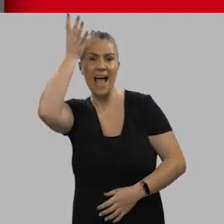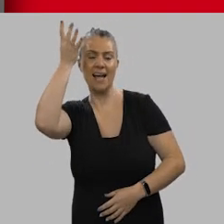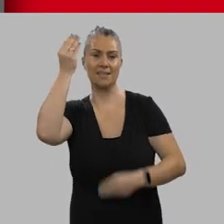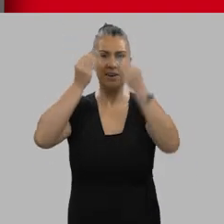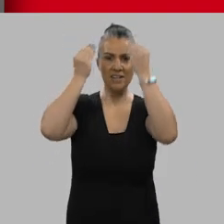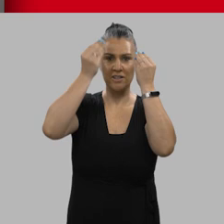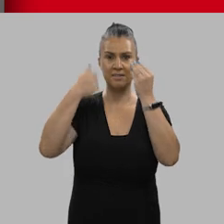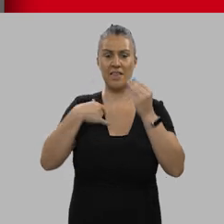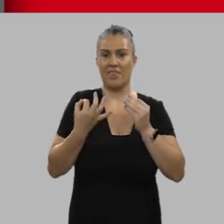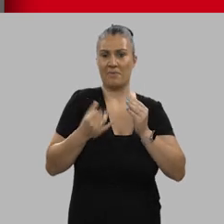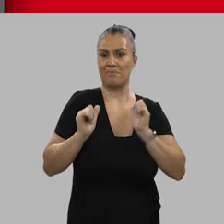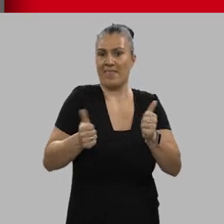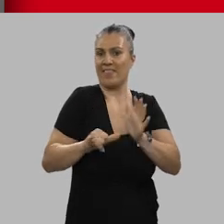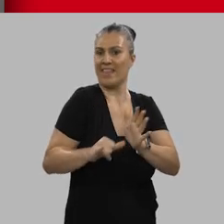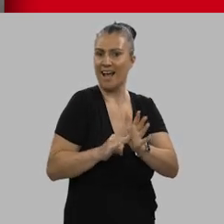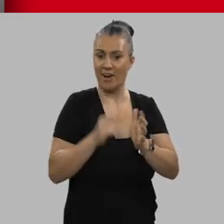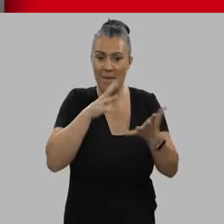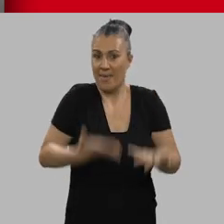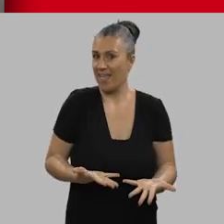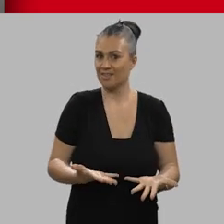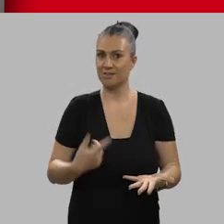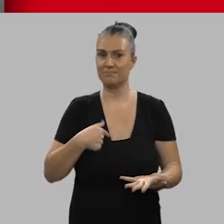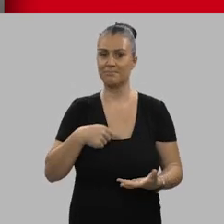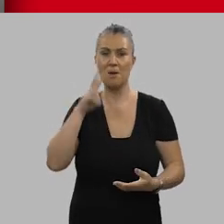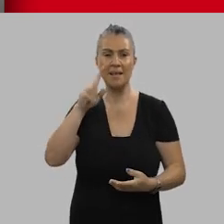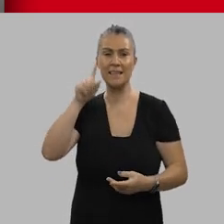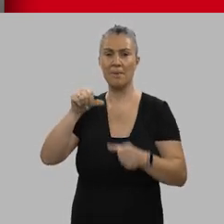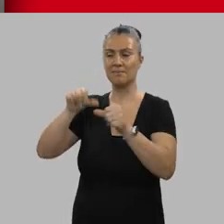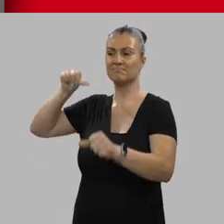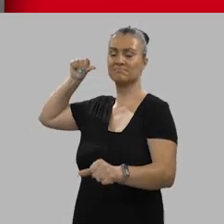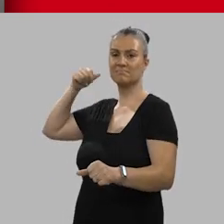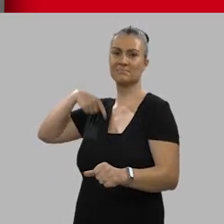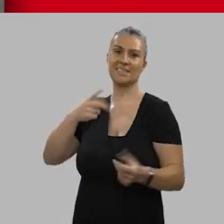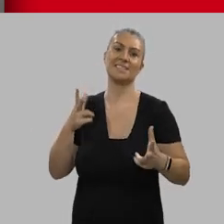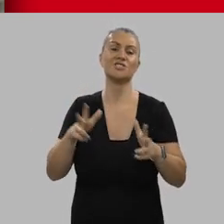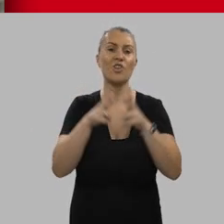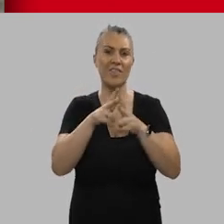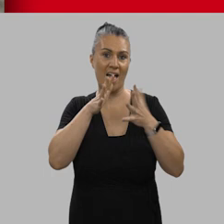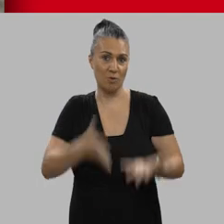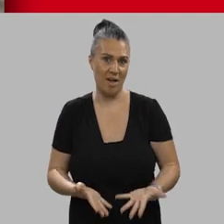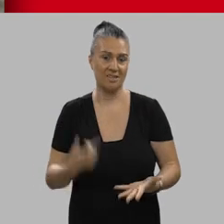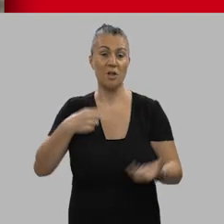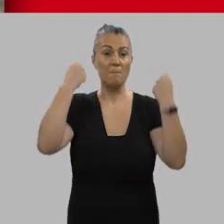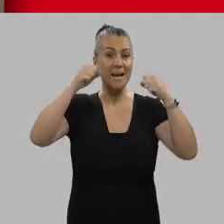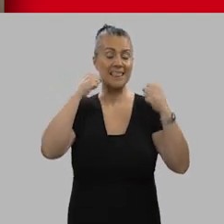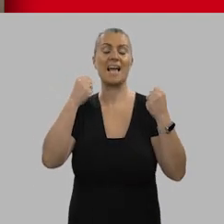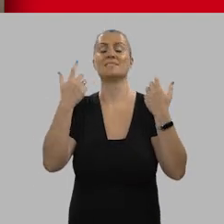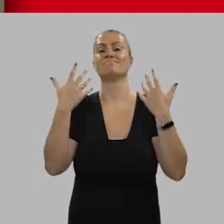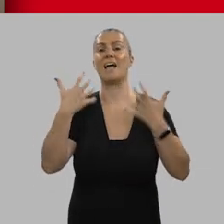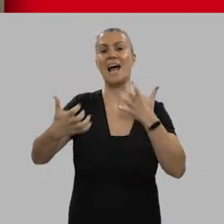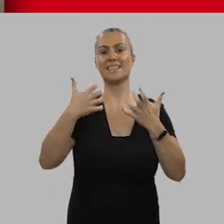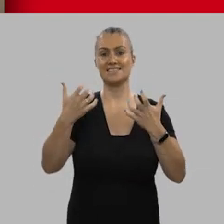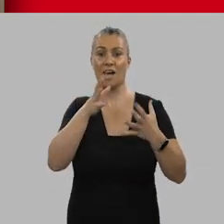partiendo de lo cercano, lo inmediato, pero sin perder de vista los grandes discursos de la sociedad actual. Las prácticas artísticas